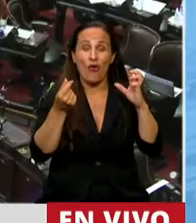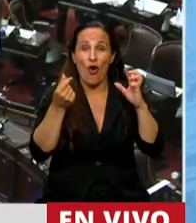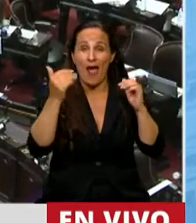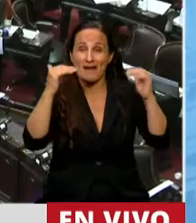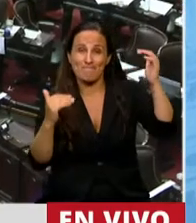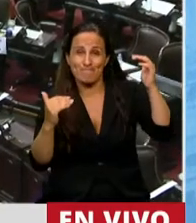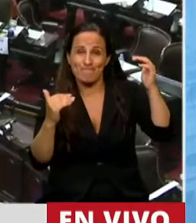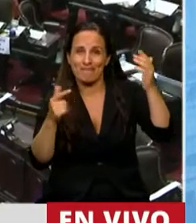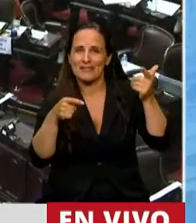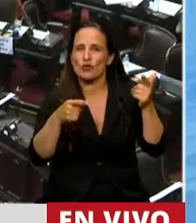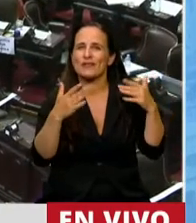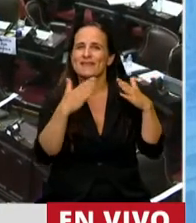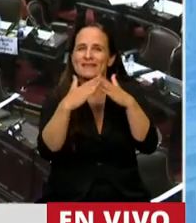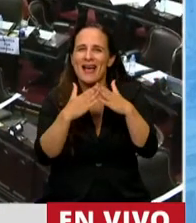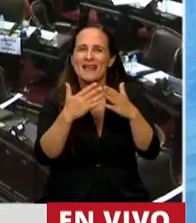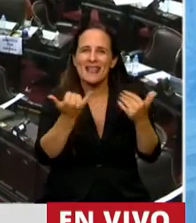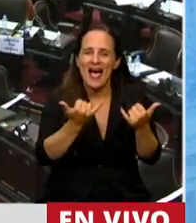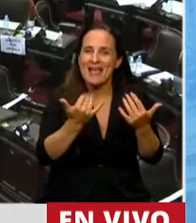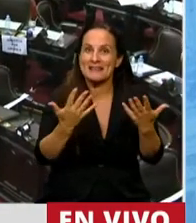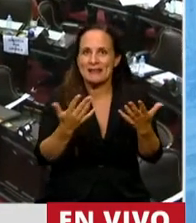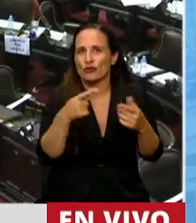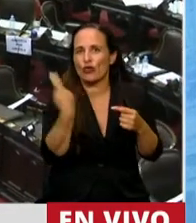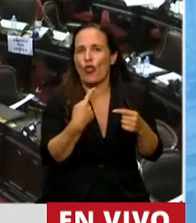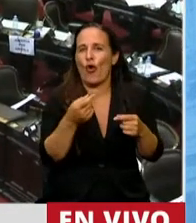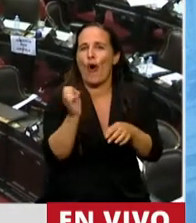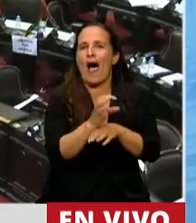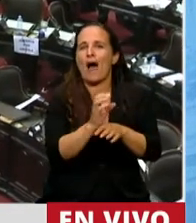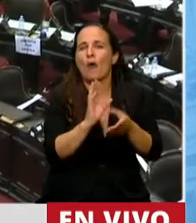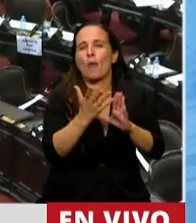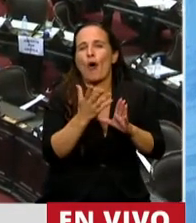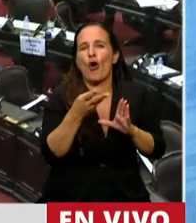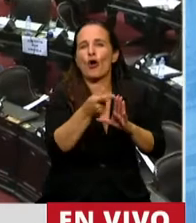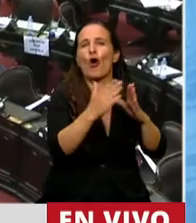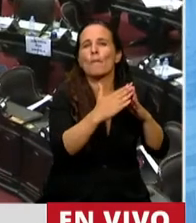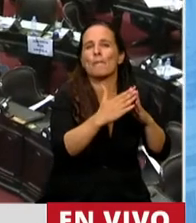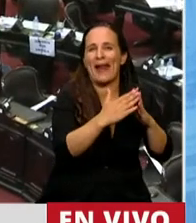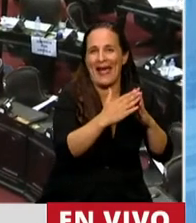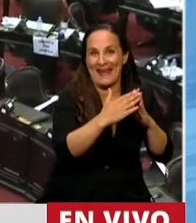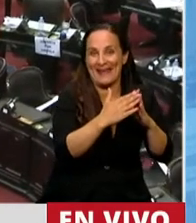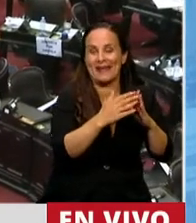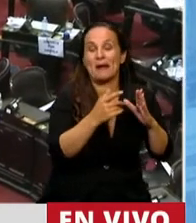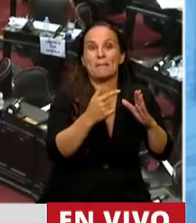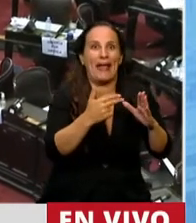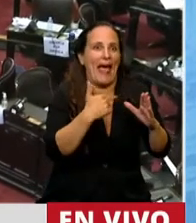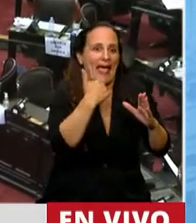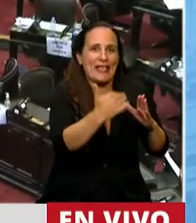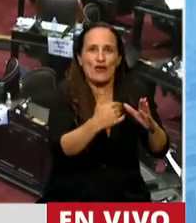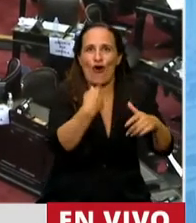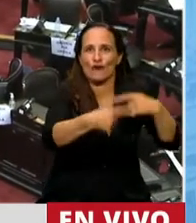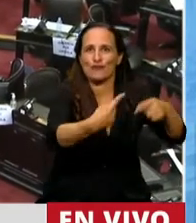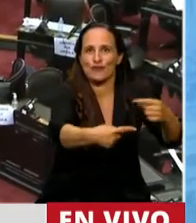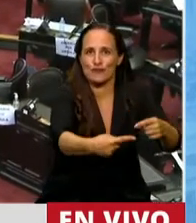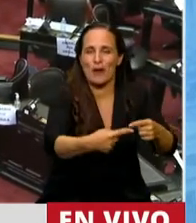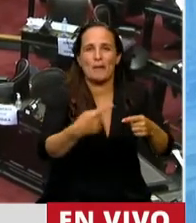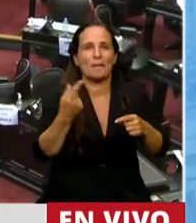la vivienda se ha constituido en un refugio de valor, lo sabemos todos, una cantidad de gente que ahorra para poder dárselo a sus hijos, para tenerla, para no